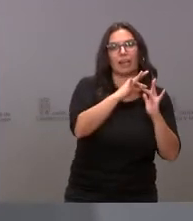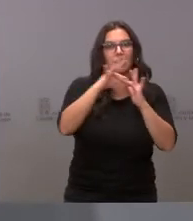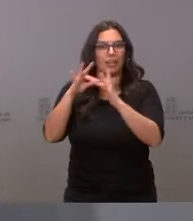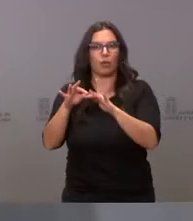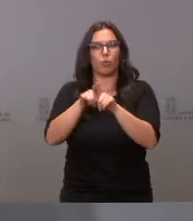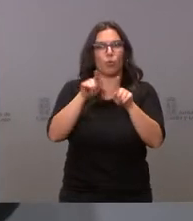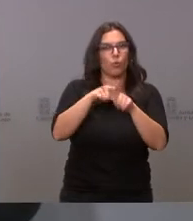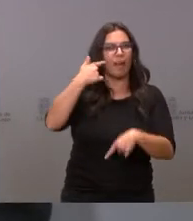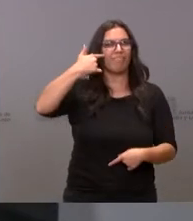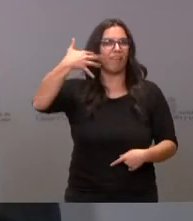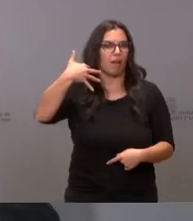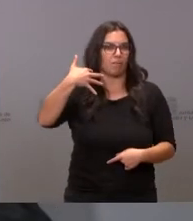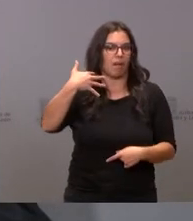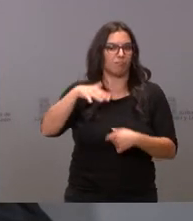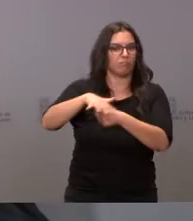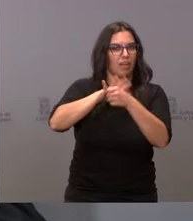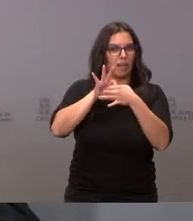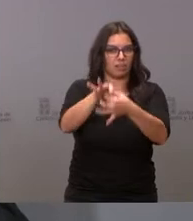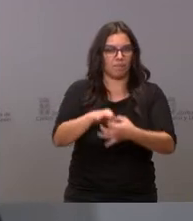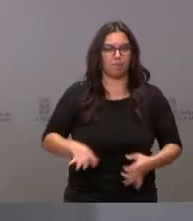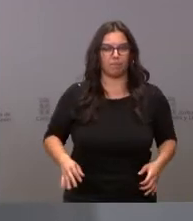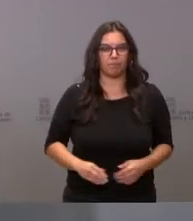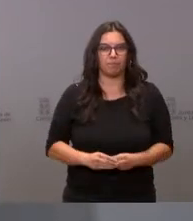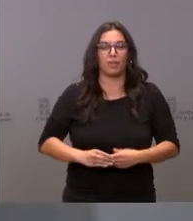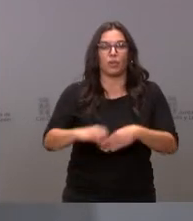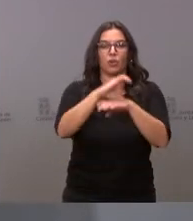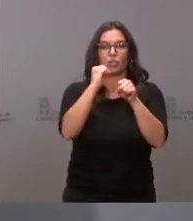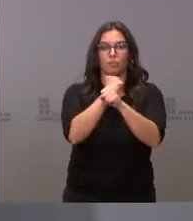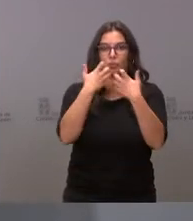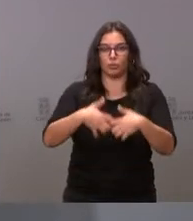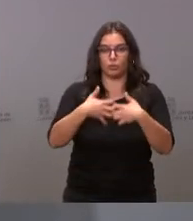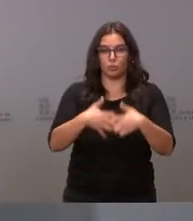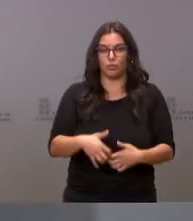en el área. La Consejería de Empleo y Industria